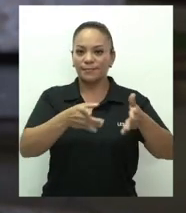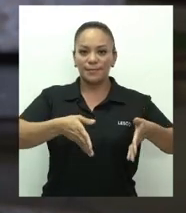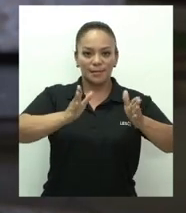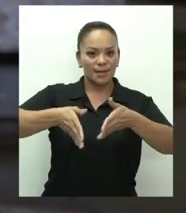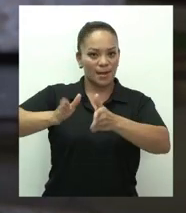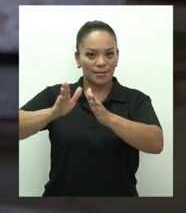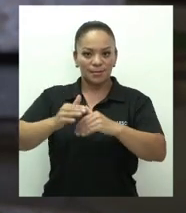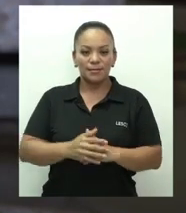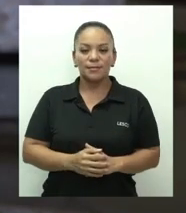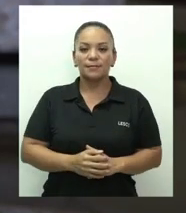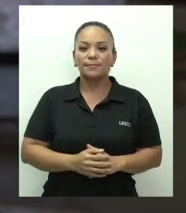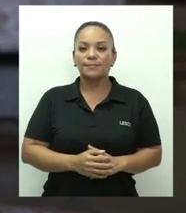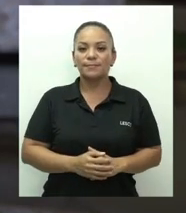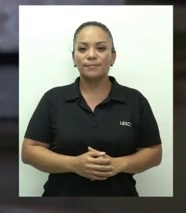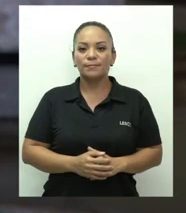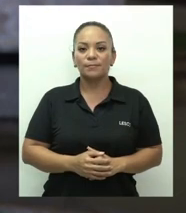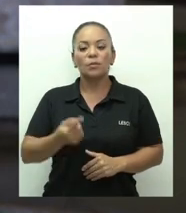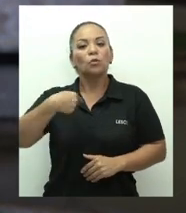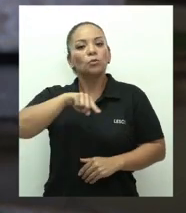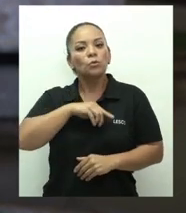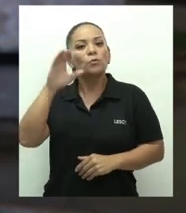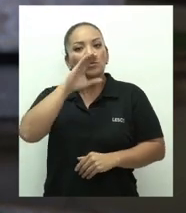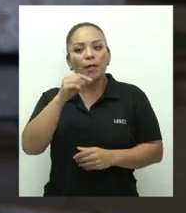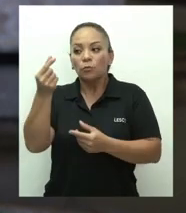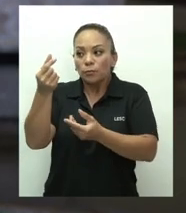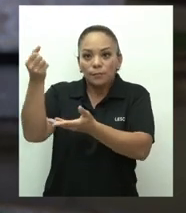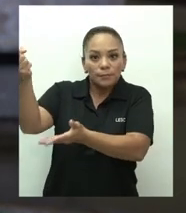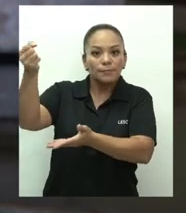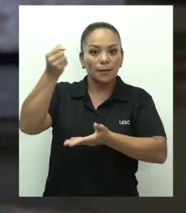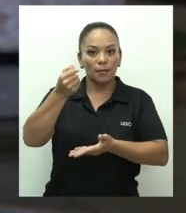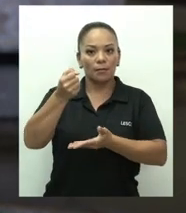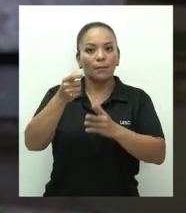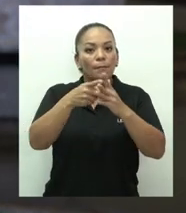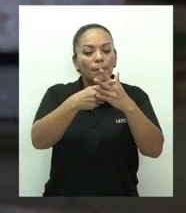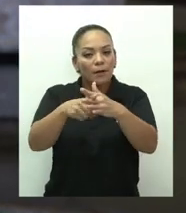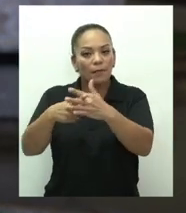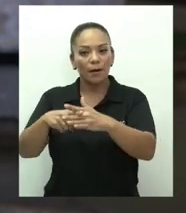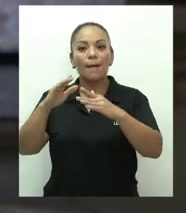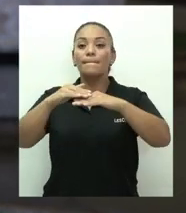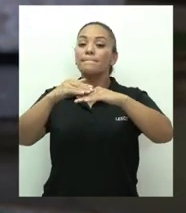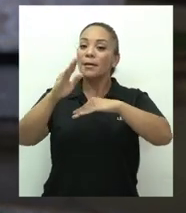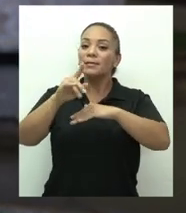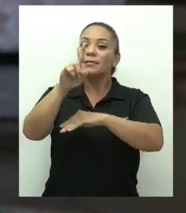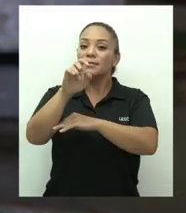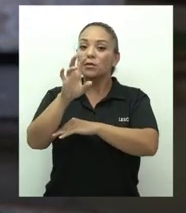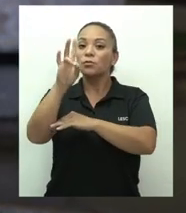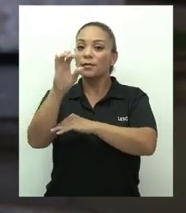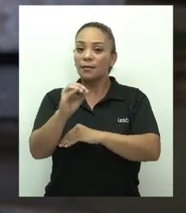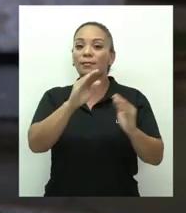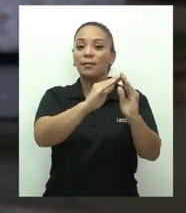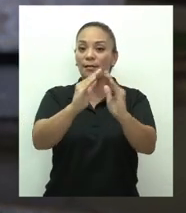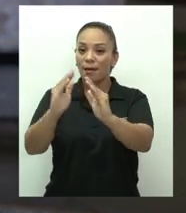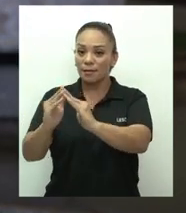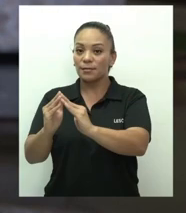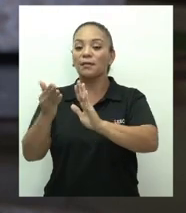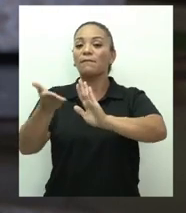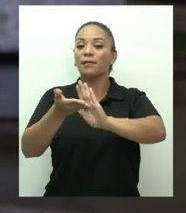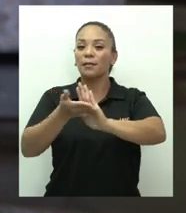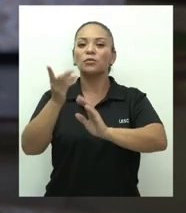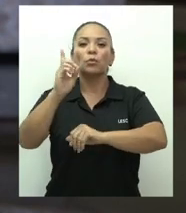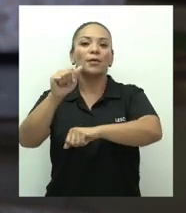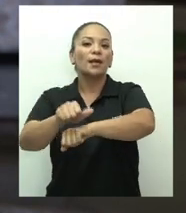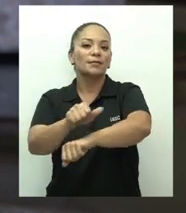vías. Buscamos fondos para reparar las más de 170 casas afectadas en Aserrí y